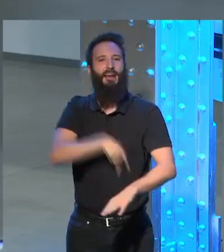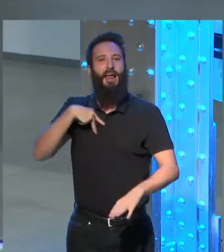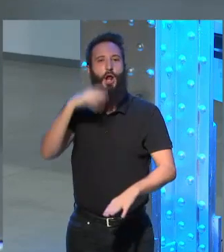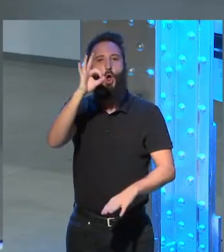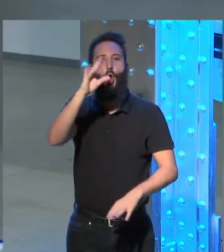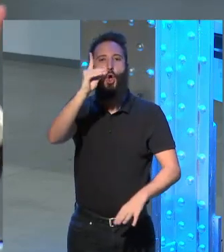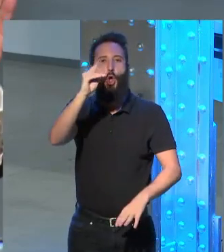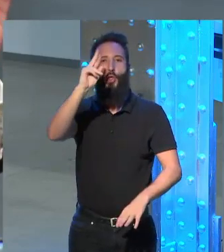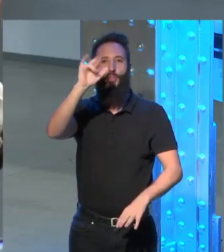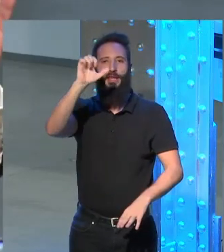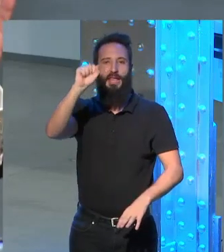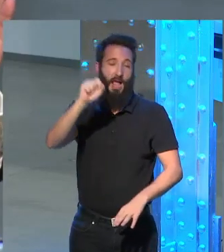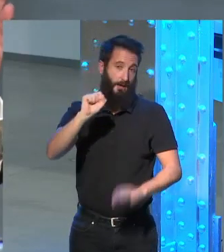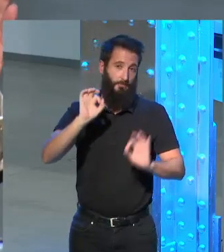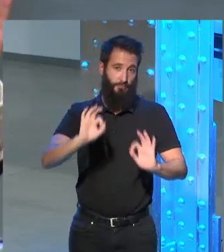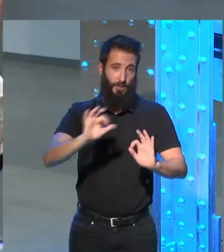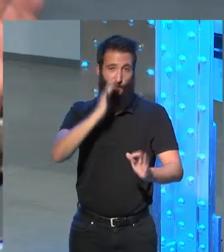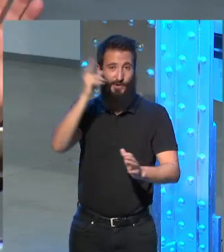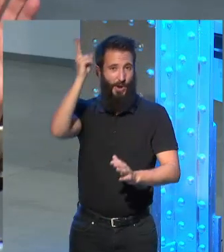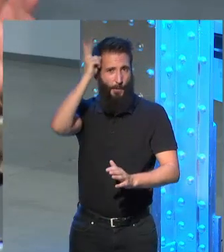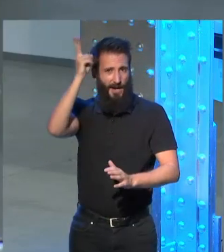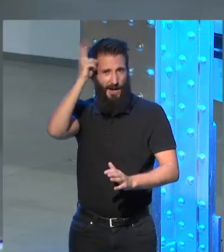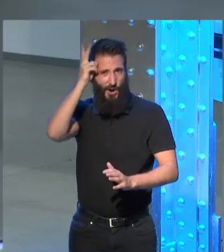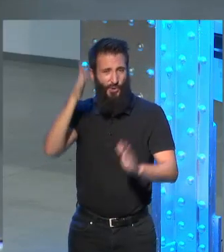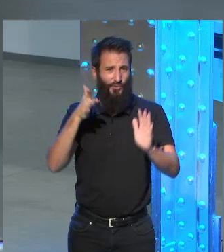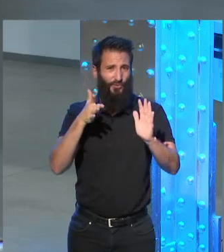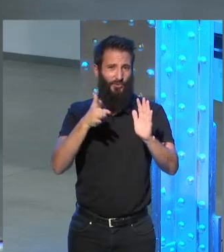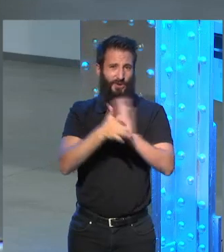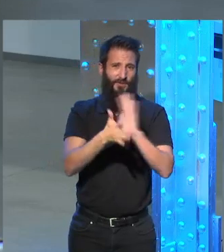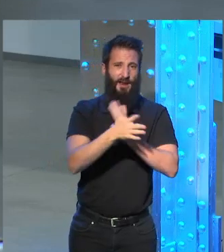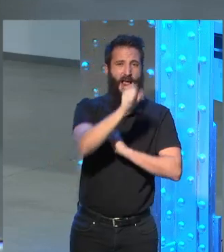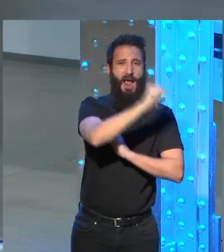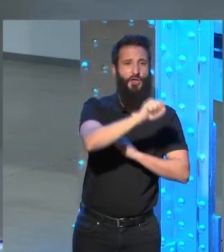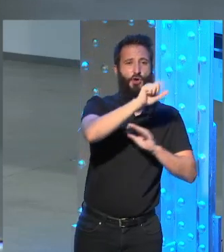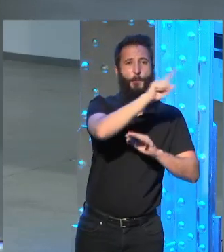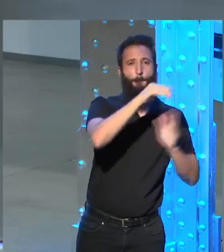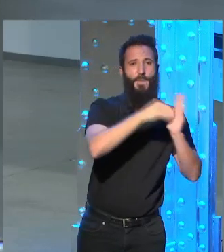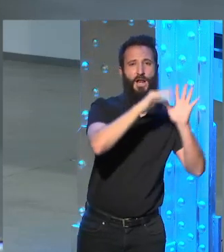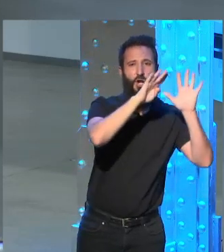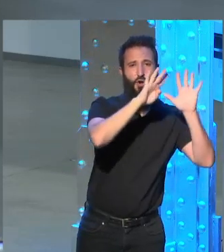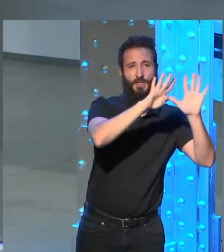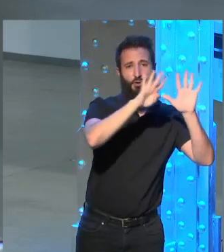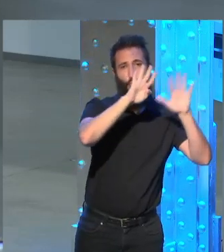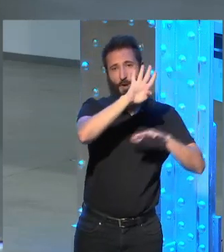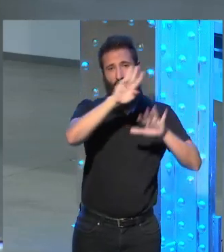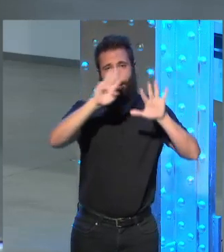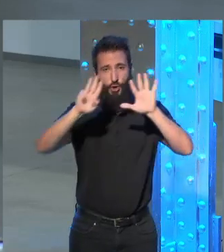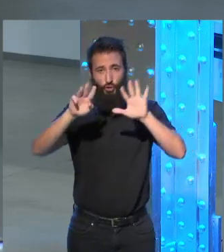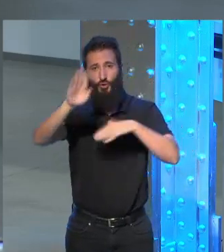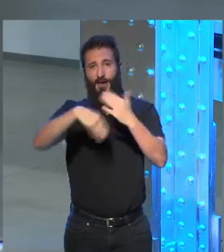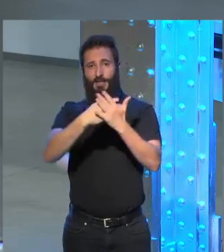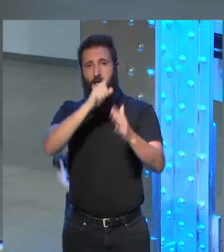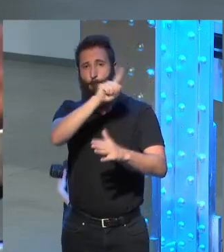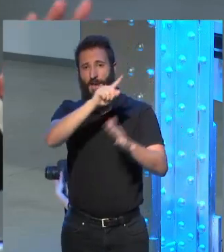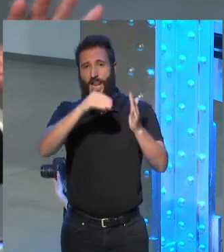llamamos en el Perú el Ochenio porque una dictadura que duró desde el año 48 hasta el año 56 una dictadura que a me marcó